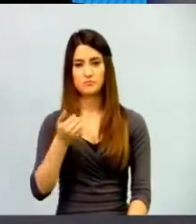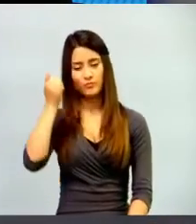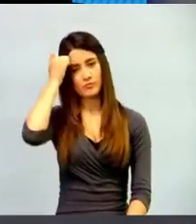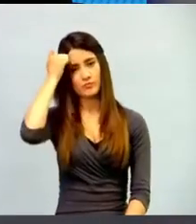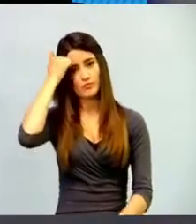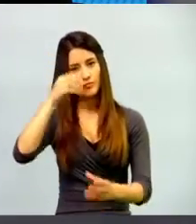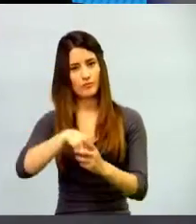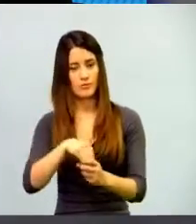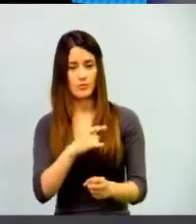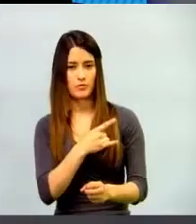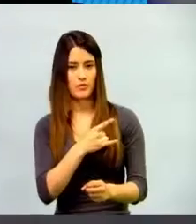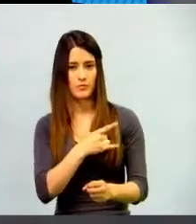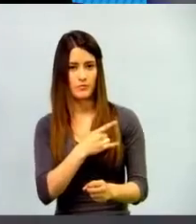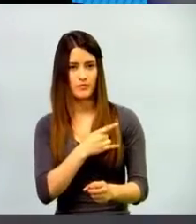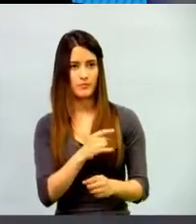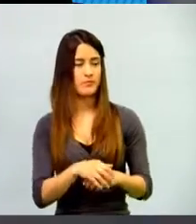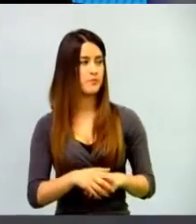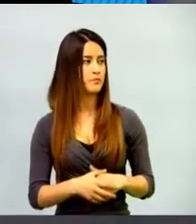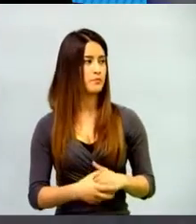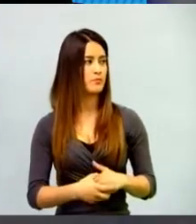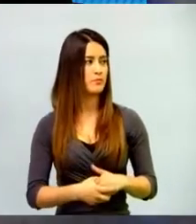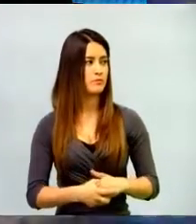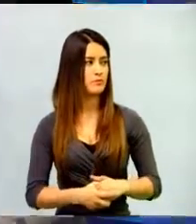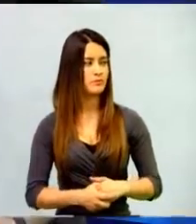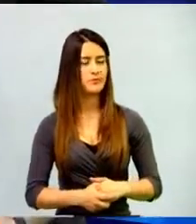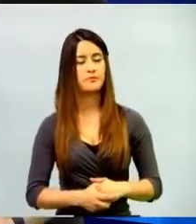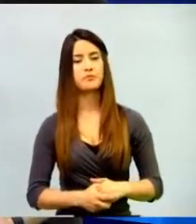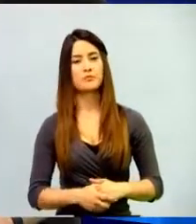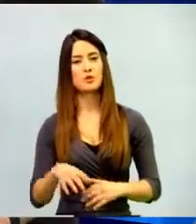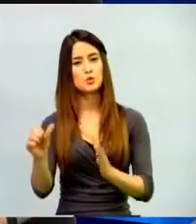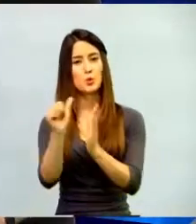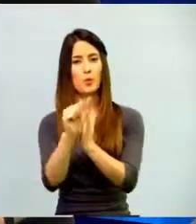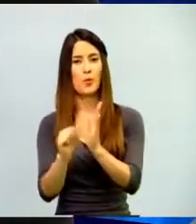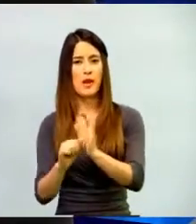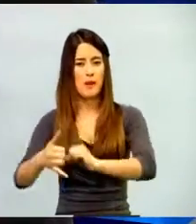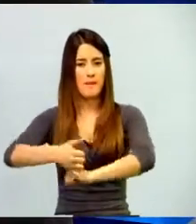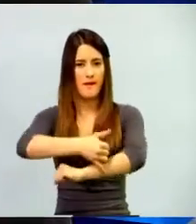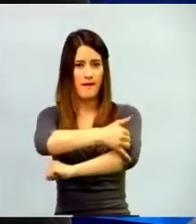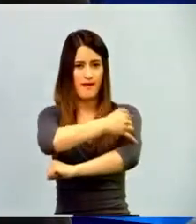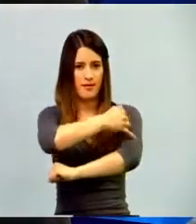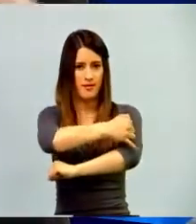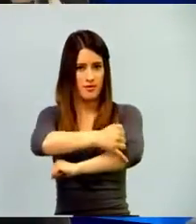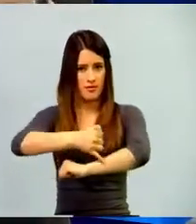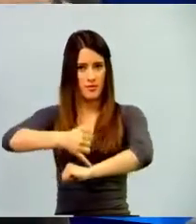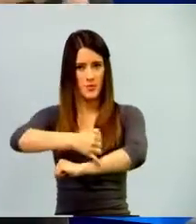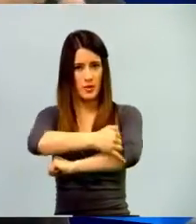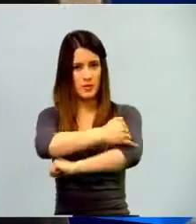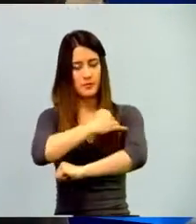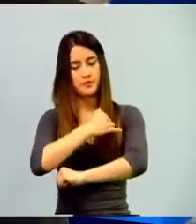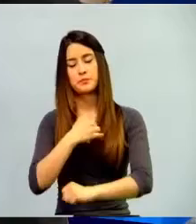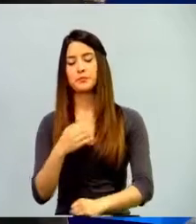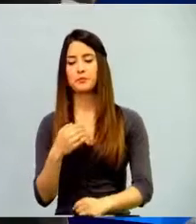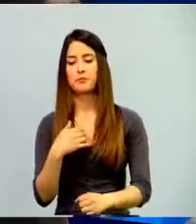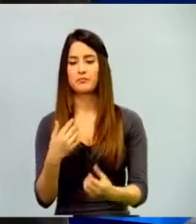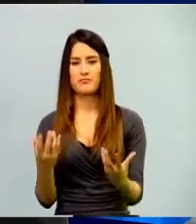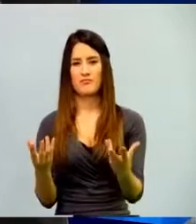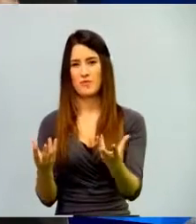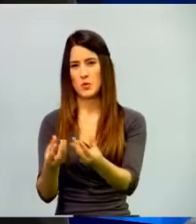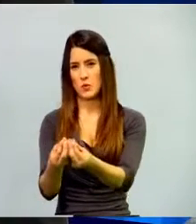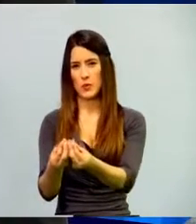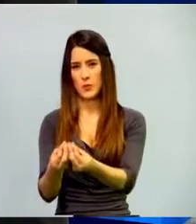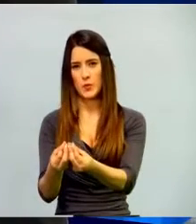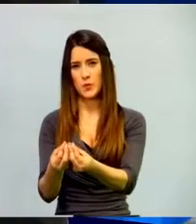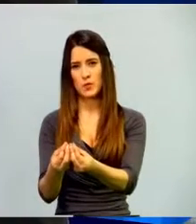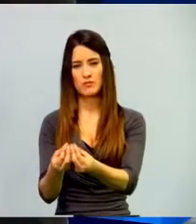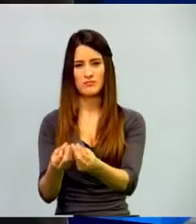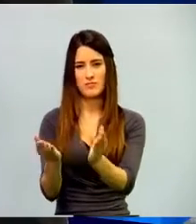grupo de taller 1, que es diseño en el programa de arquitectura, pues lo que he notado a diferencia de los grupos que he tenido, porque hace un año